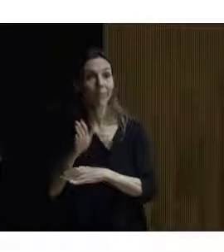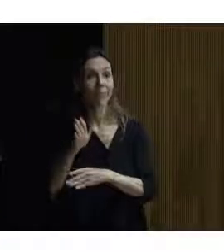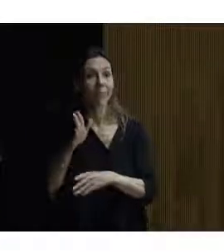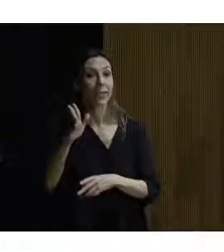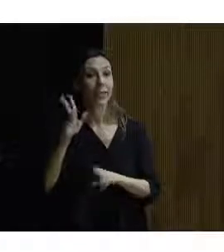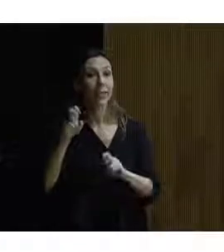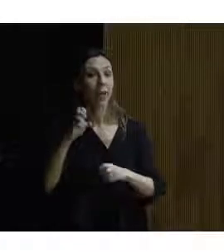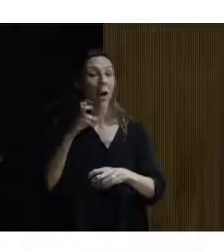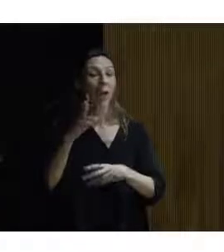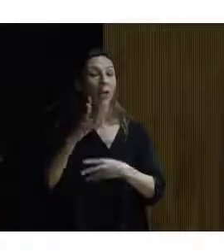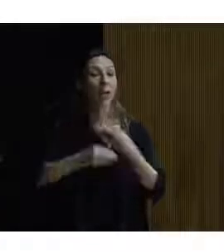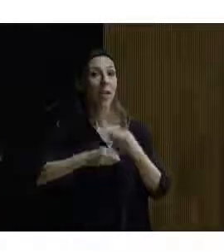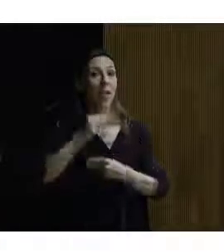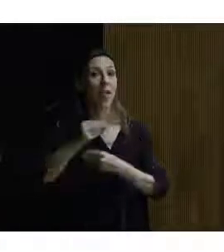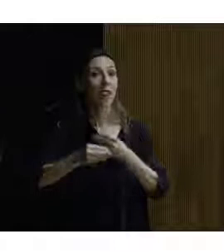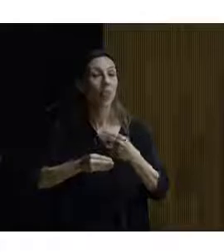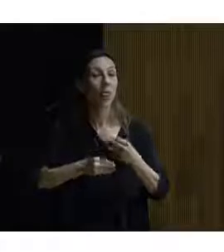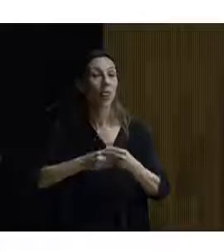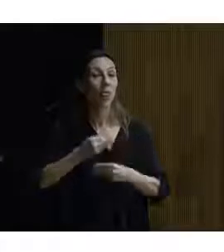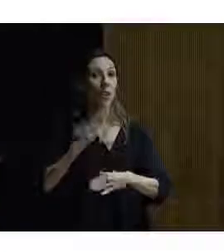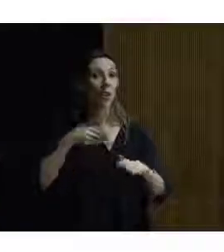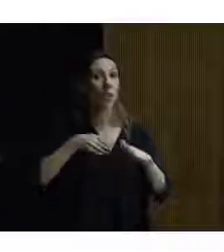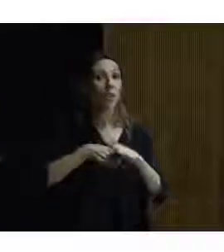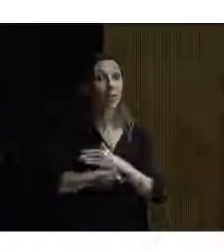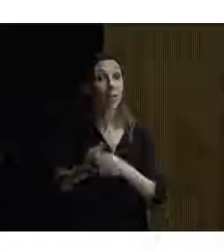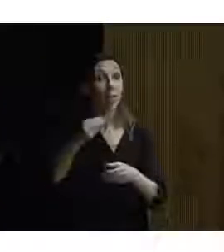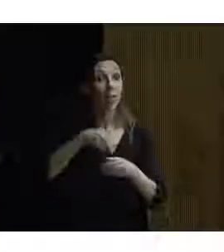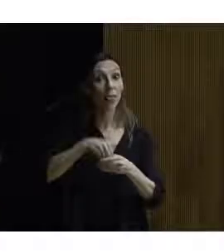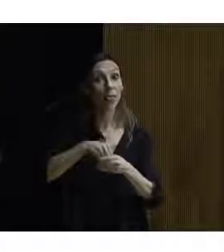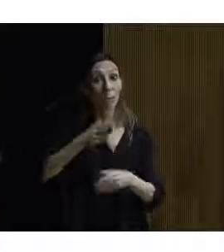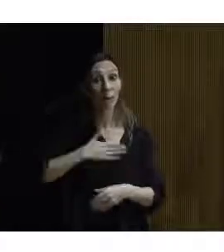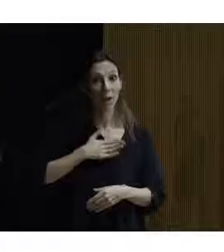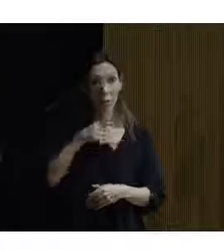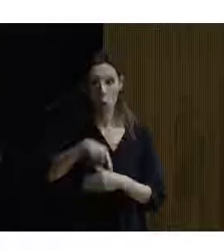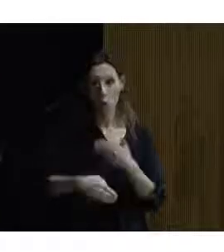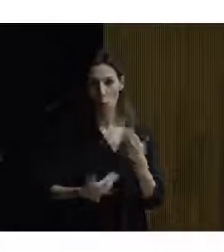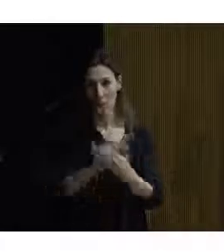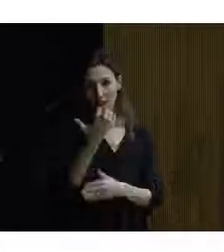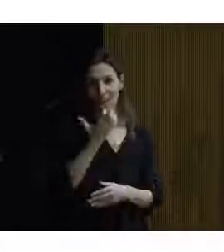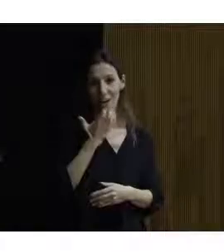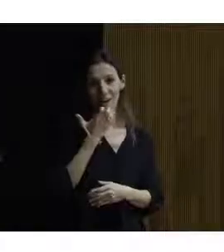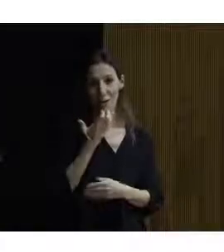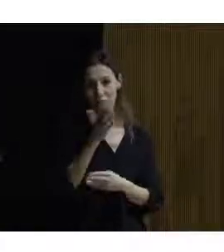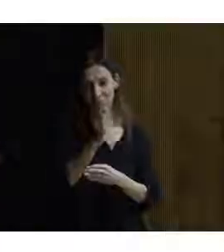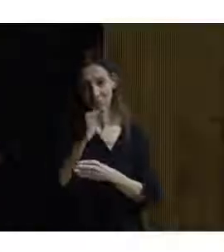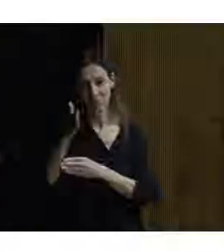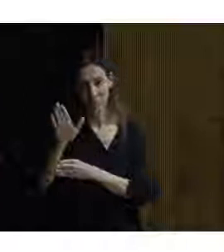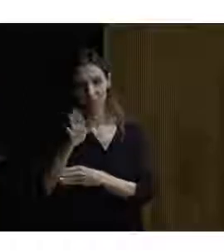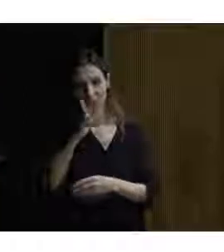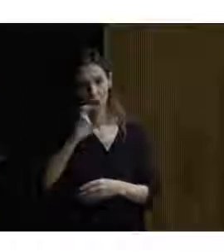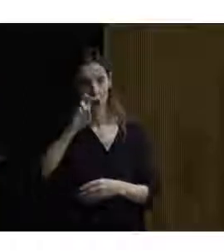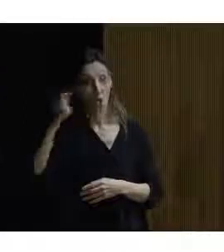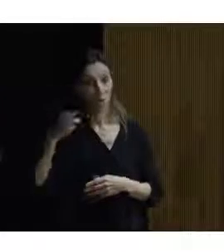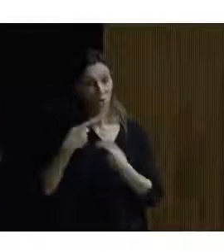de accesibilidad dentro del patrimonio. Esta mañana hemos visto una serie de ejemplos y ahora veremos otros de otra